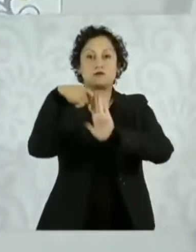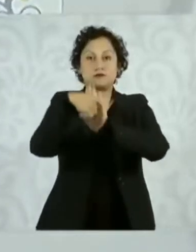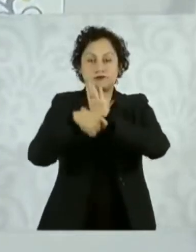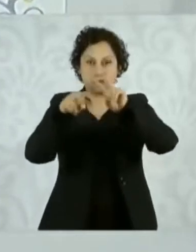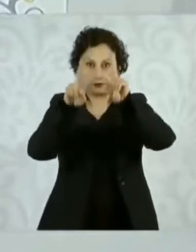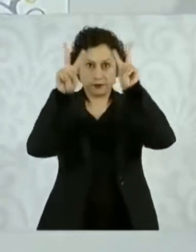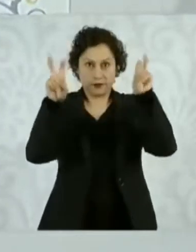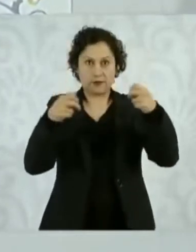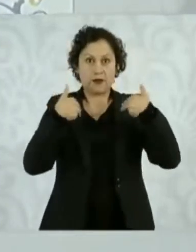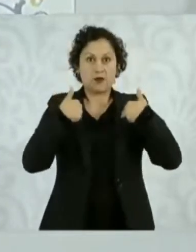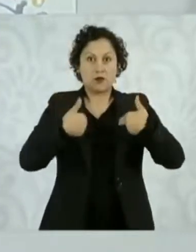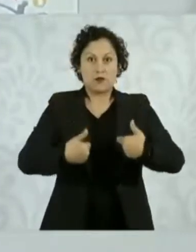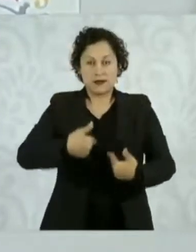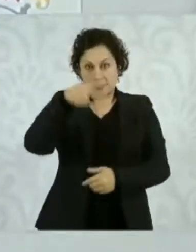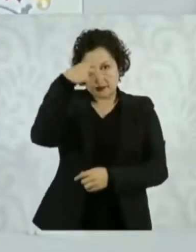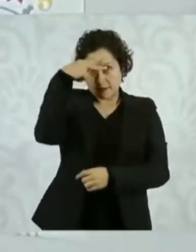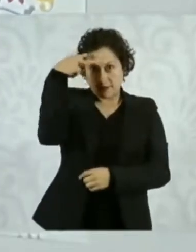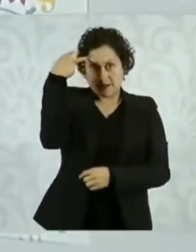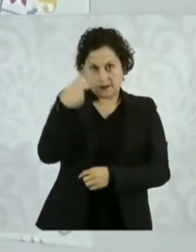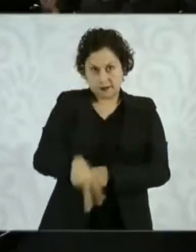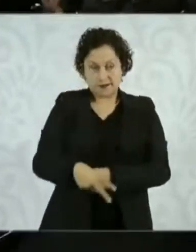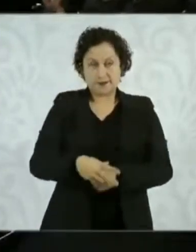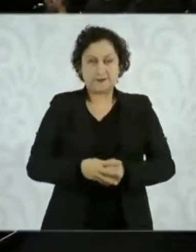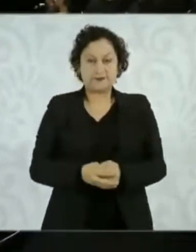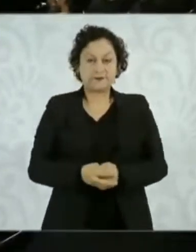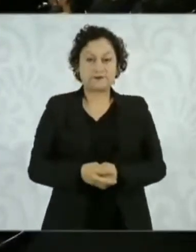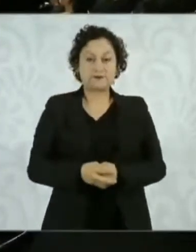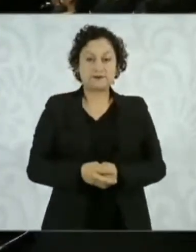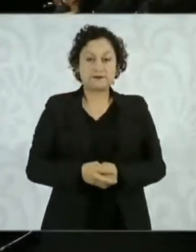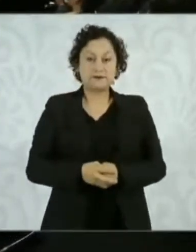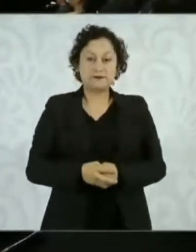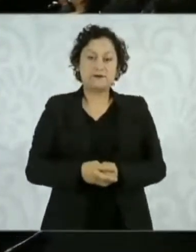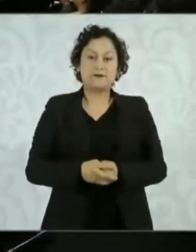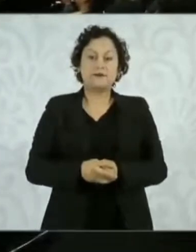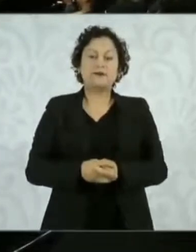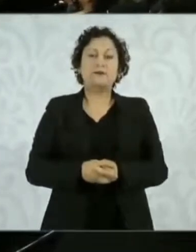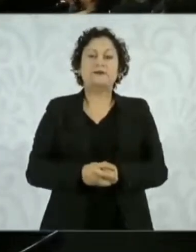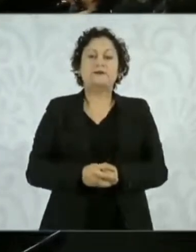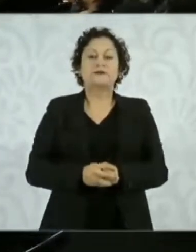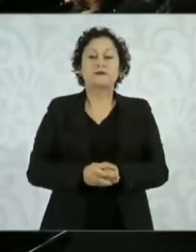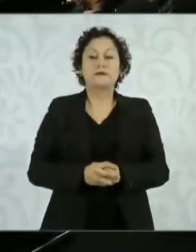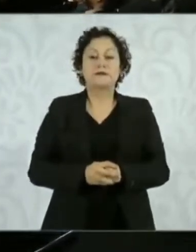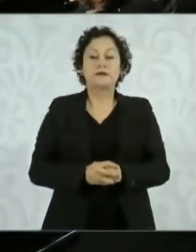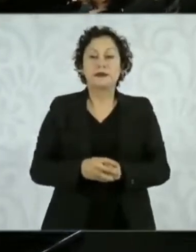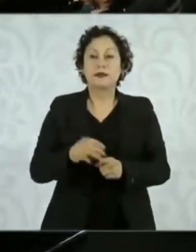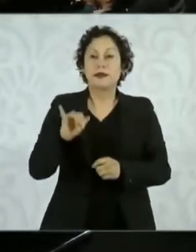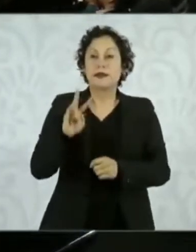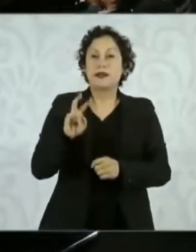presentaremos hacia el final de la conferencia. Entonces empezamos, Iván.